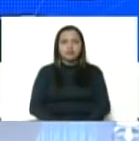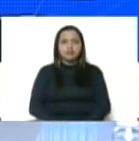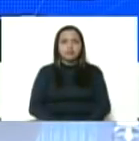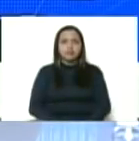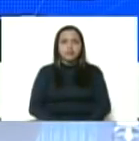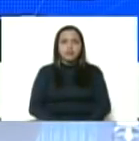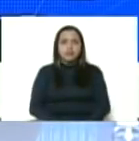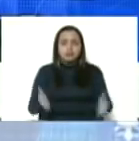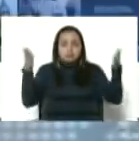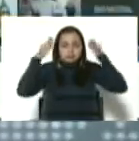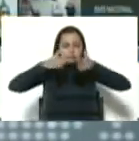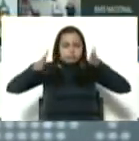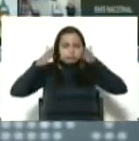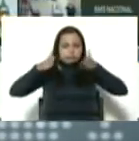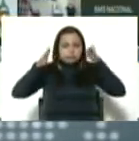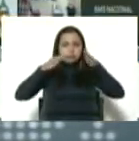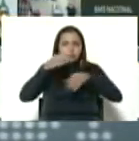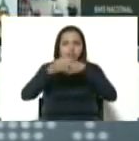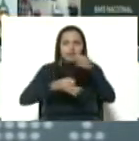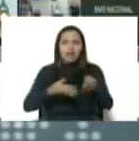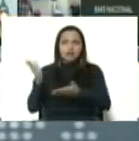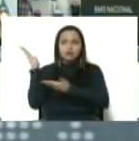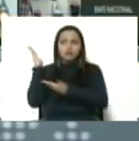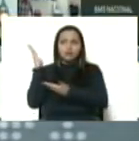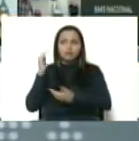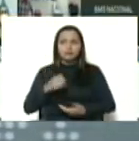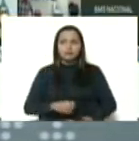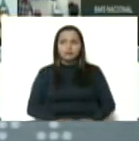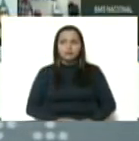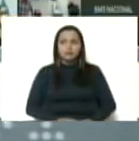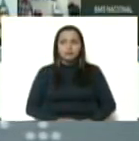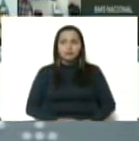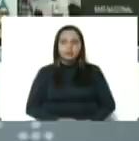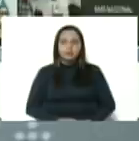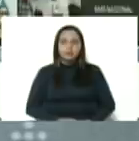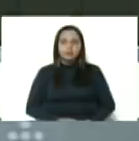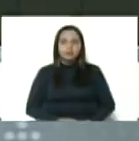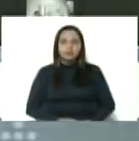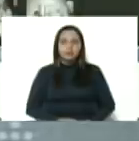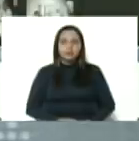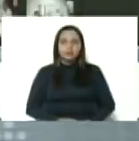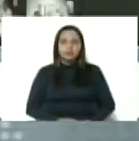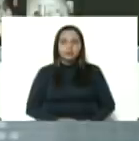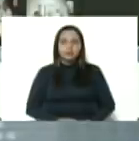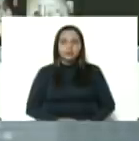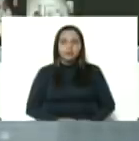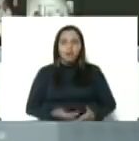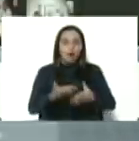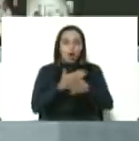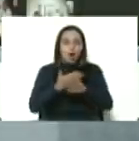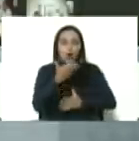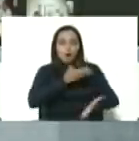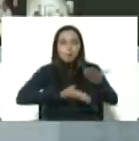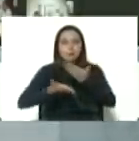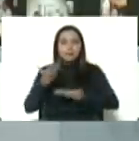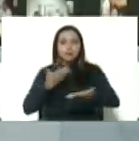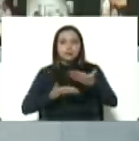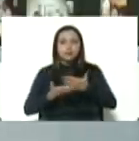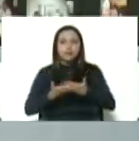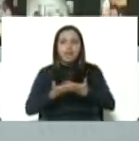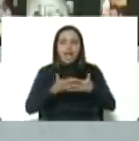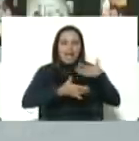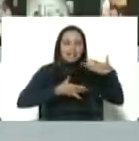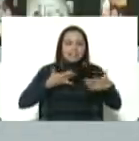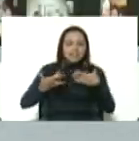línea, cogiendo línea, compartiendo una jornada de